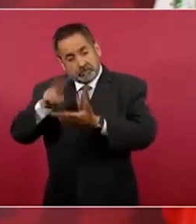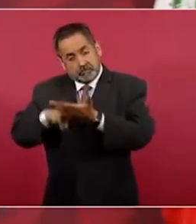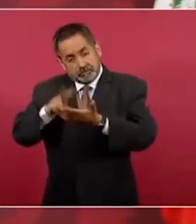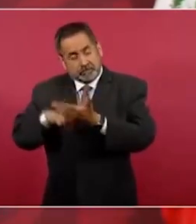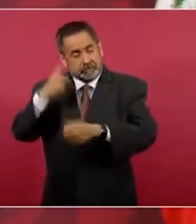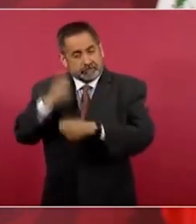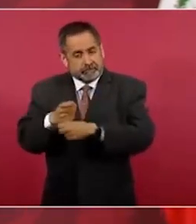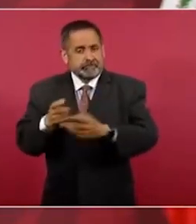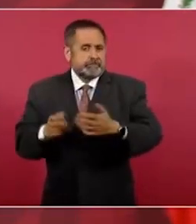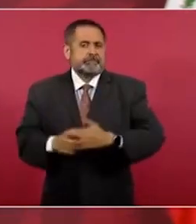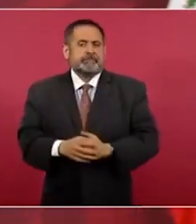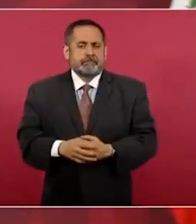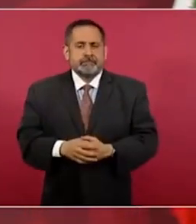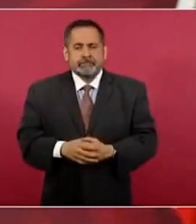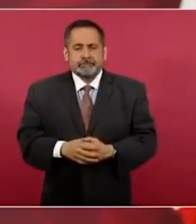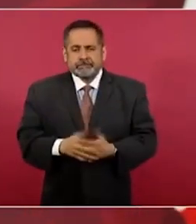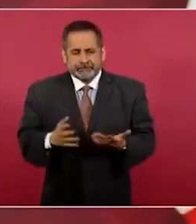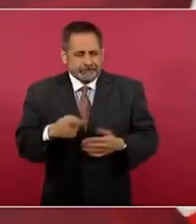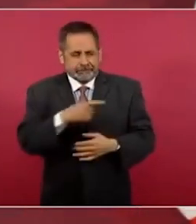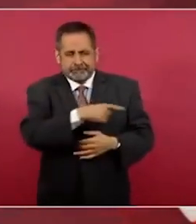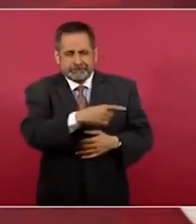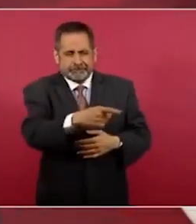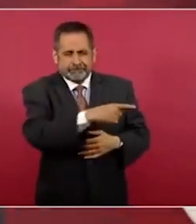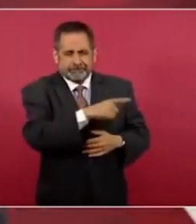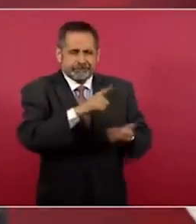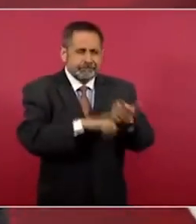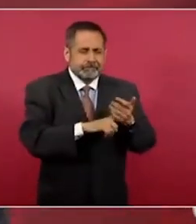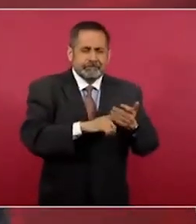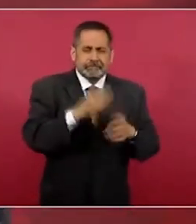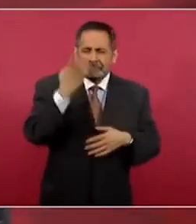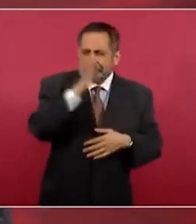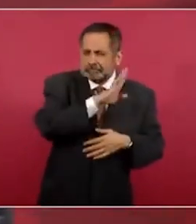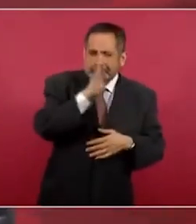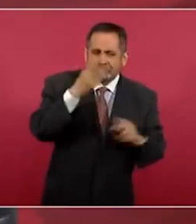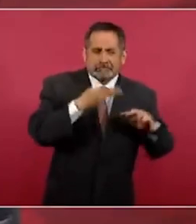Pero ya cuando se llega a esos niveles de pragmatismo,